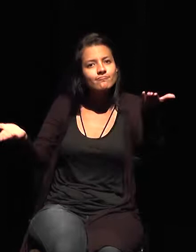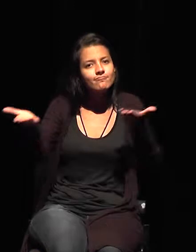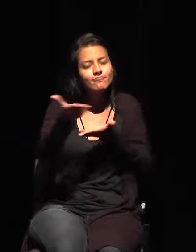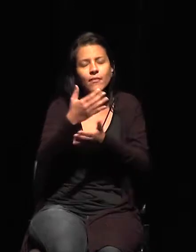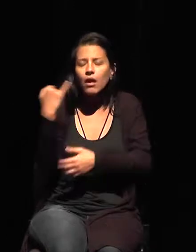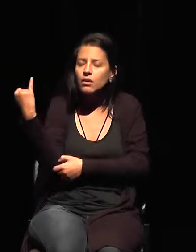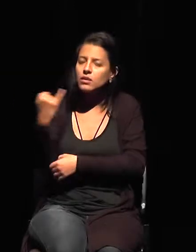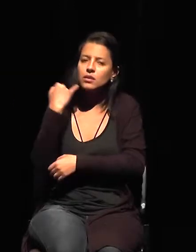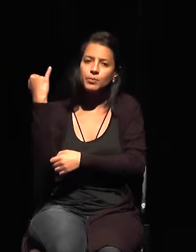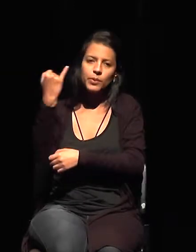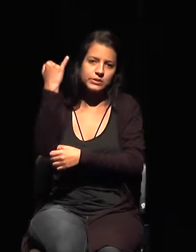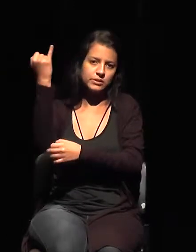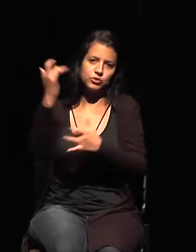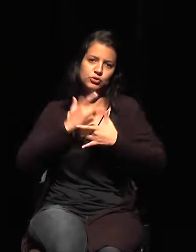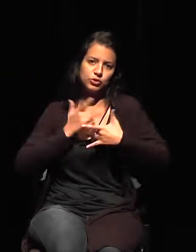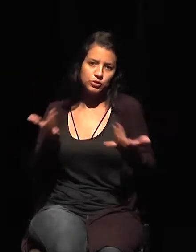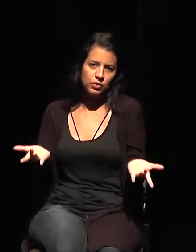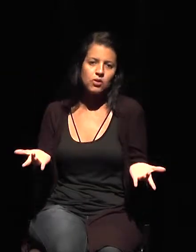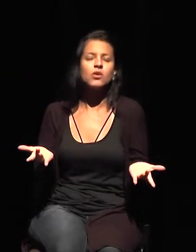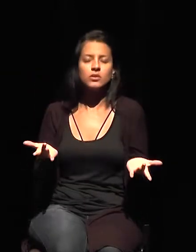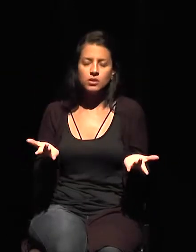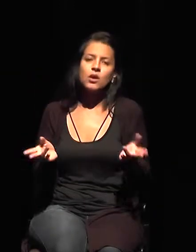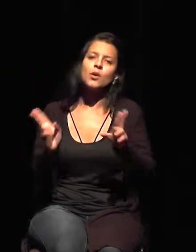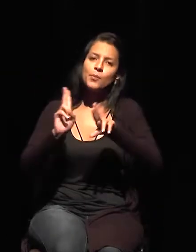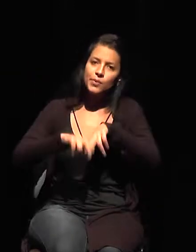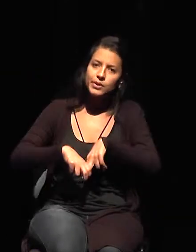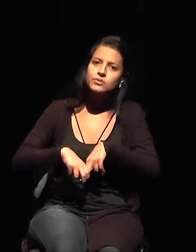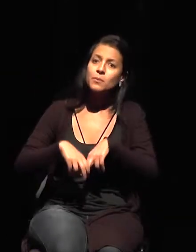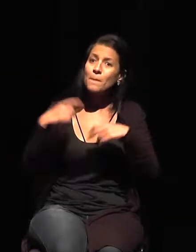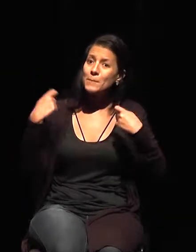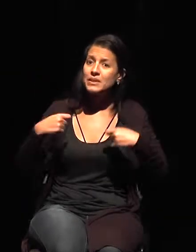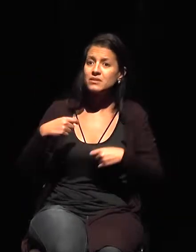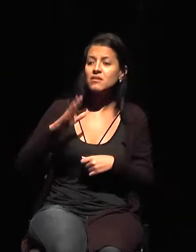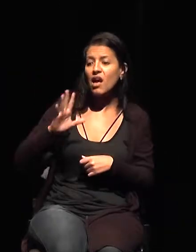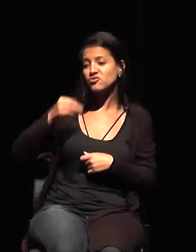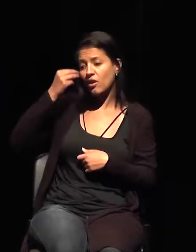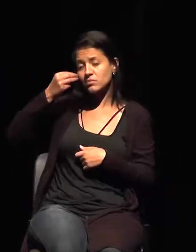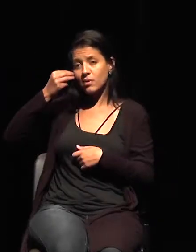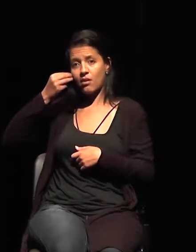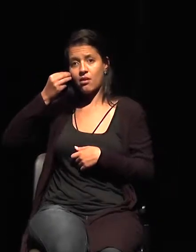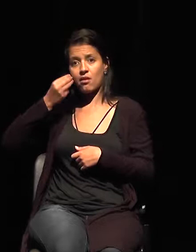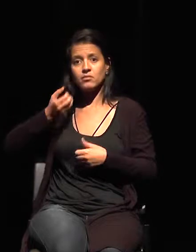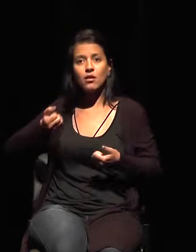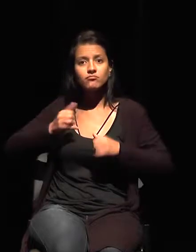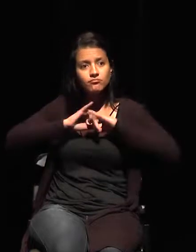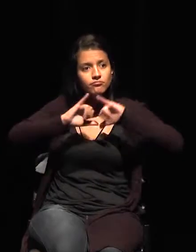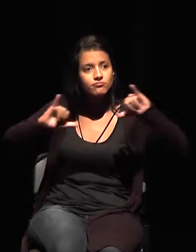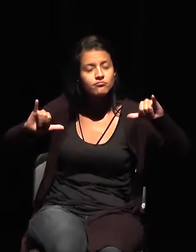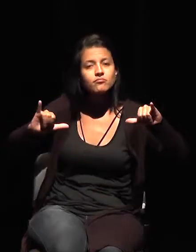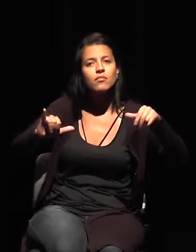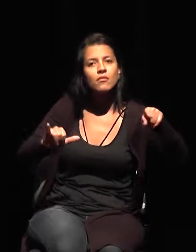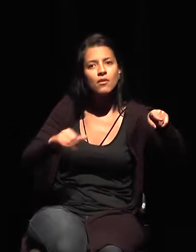sumamente importante, el intercambio de experiencias y lo digo en un ámbito limitado.